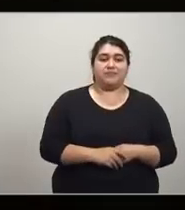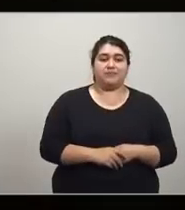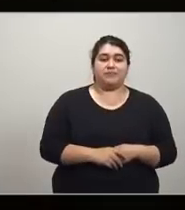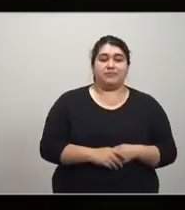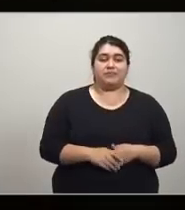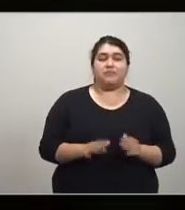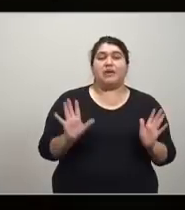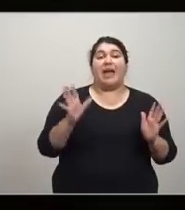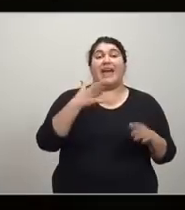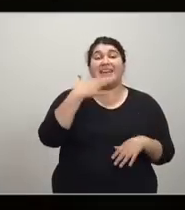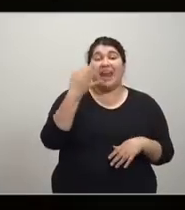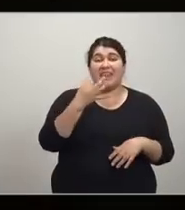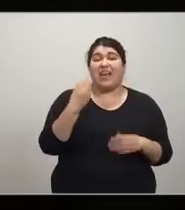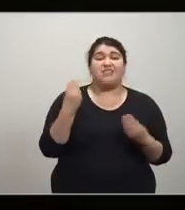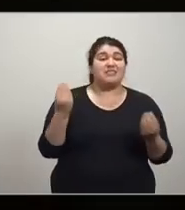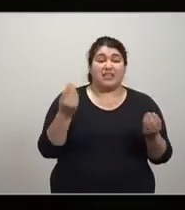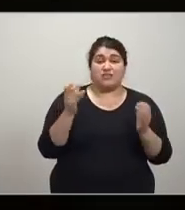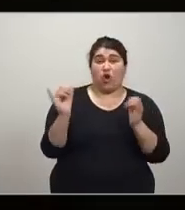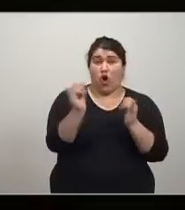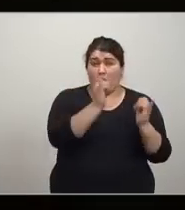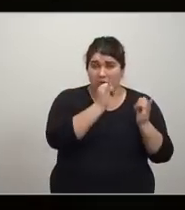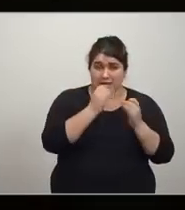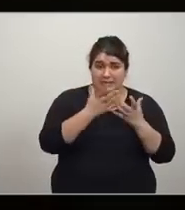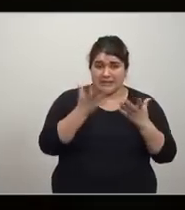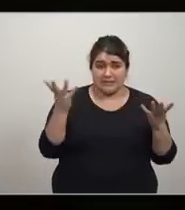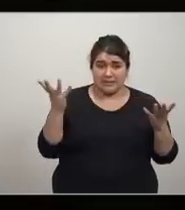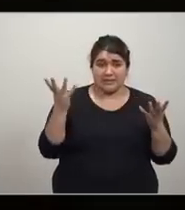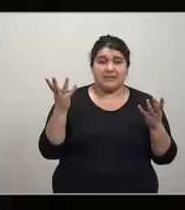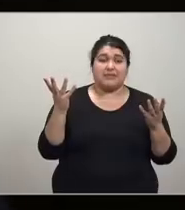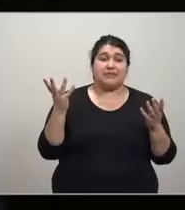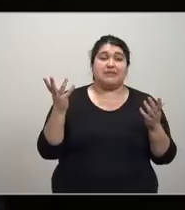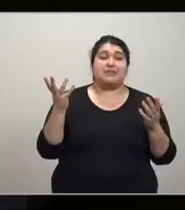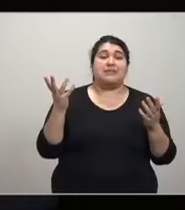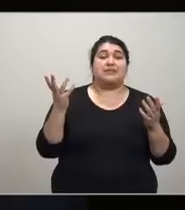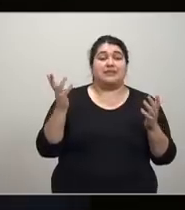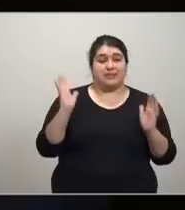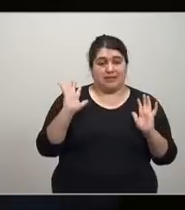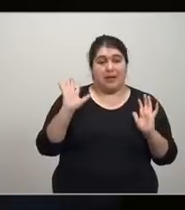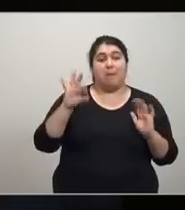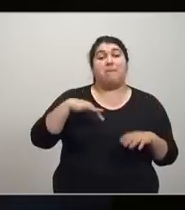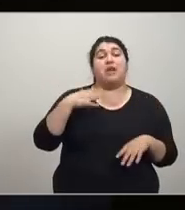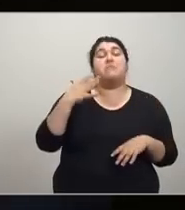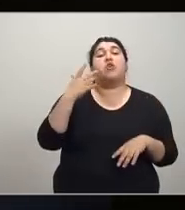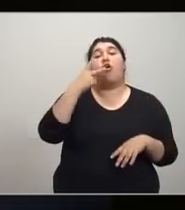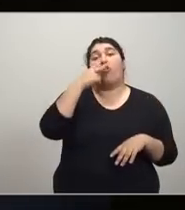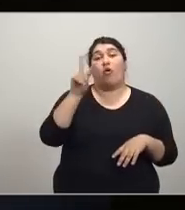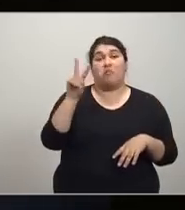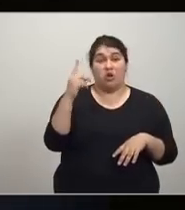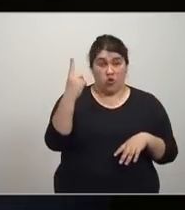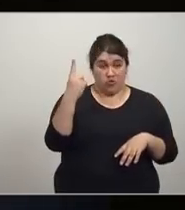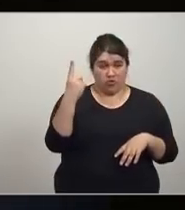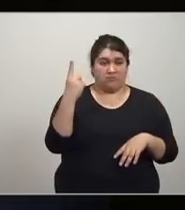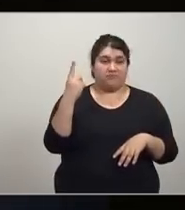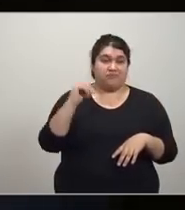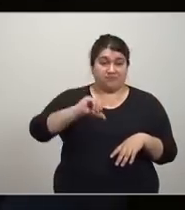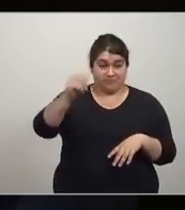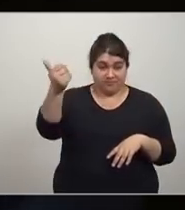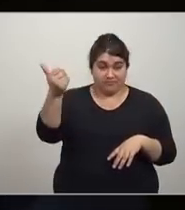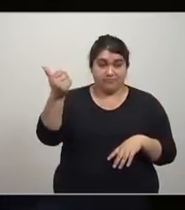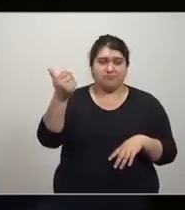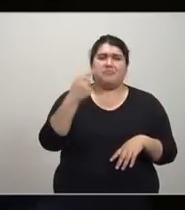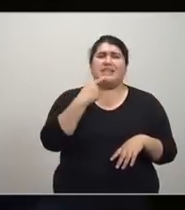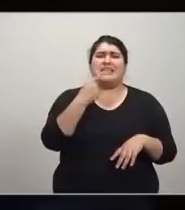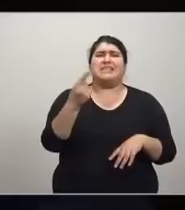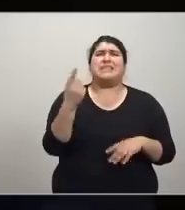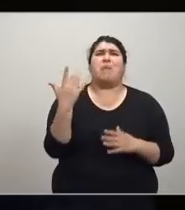¿cuál es la realidad queridos jóvenes y estudiantes? como dice Joseph Stigl premio Nobel de Economía 2001 la mano invisible es